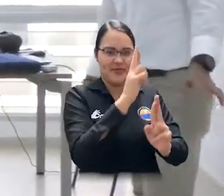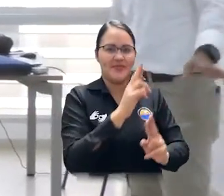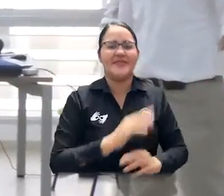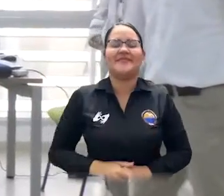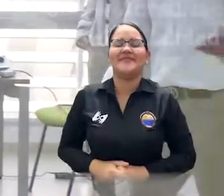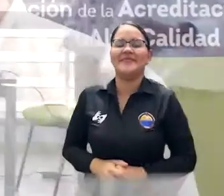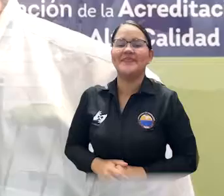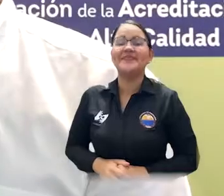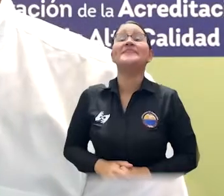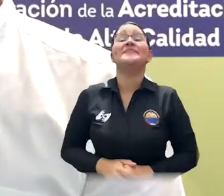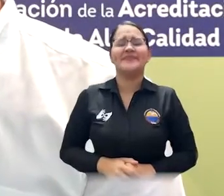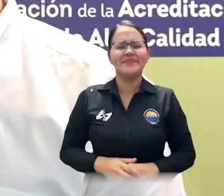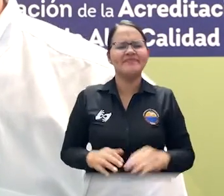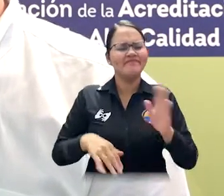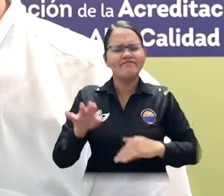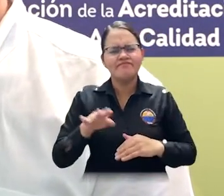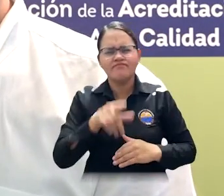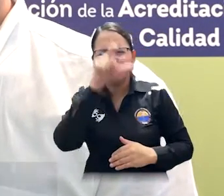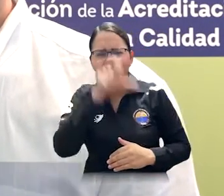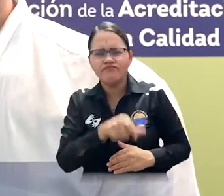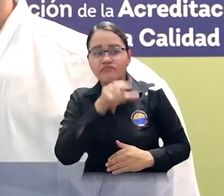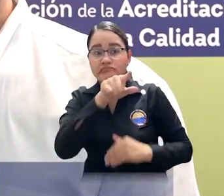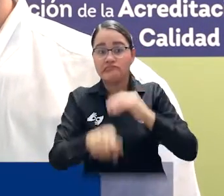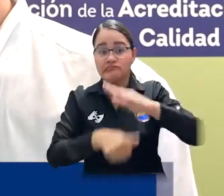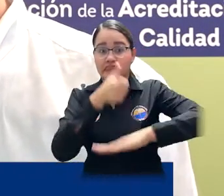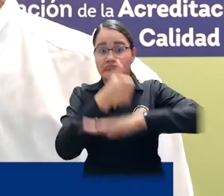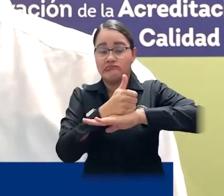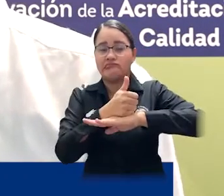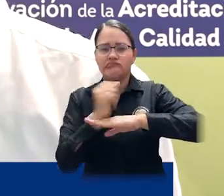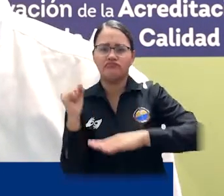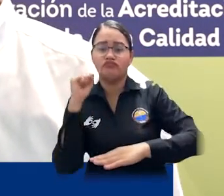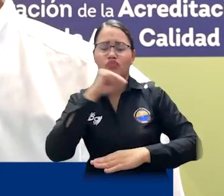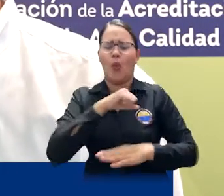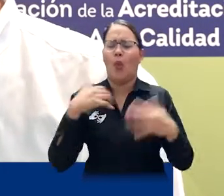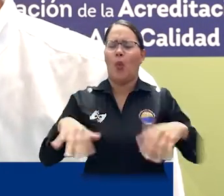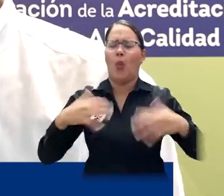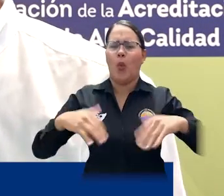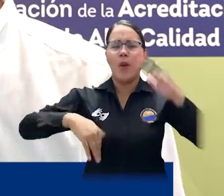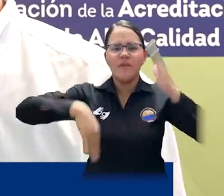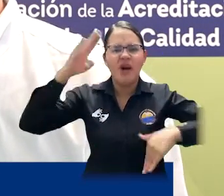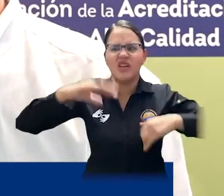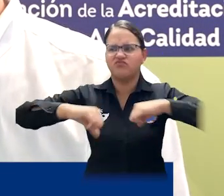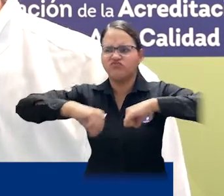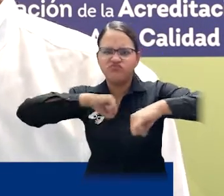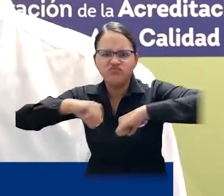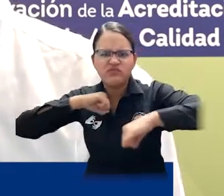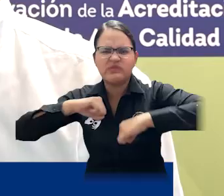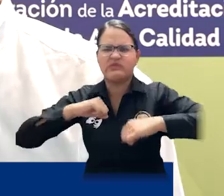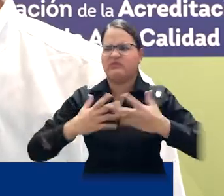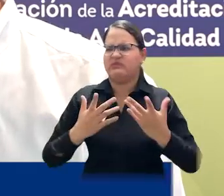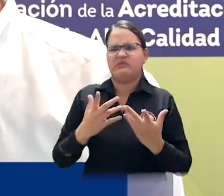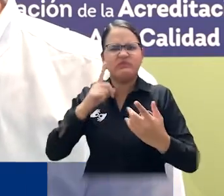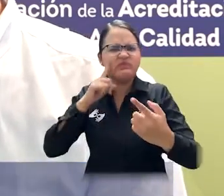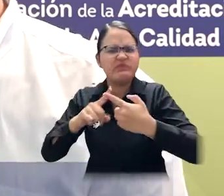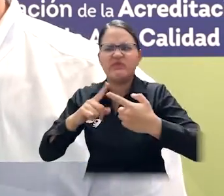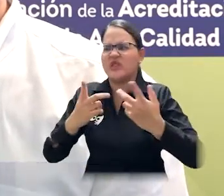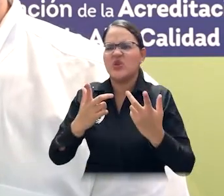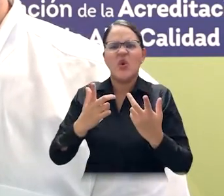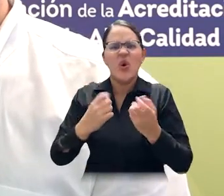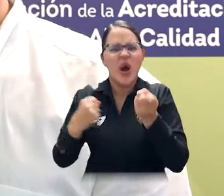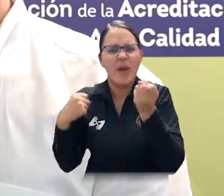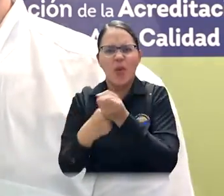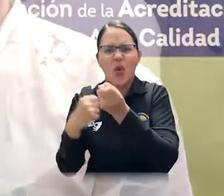jóvenes, como es poner la Universidad del Magdalena en un alto estatus educativo, de calidad, porque la universidad pública precisamente debe ser